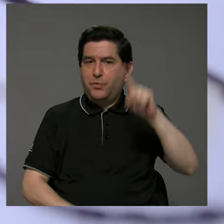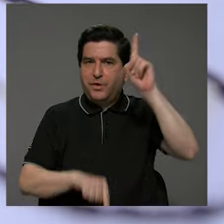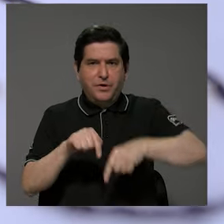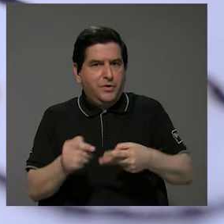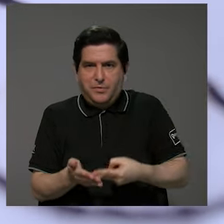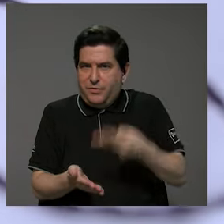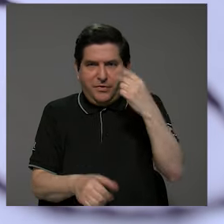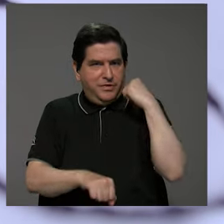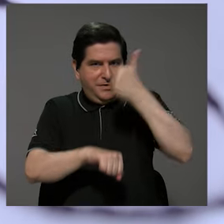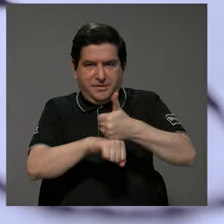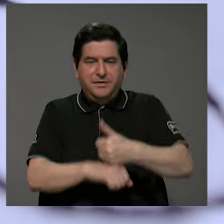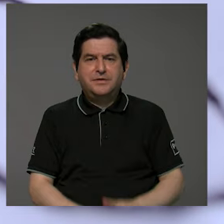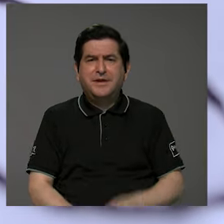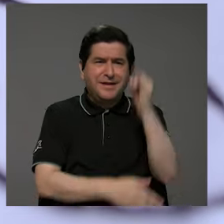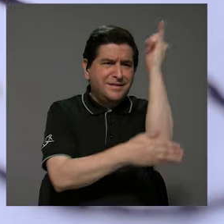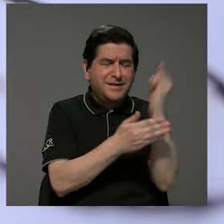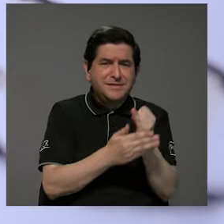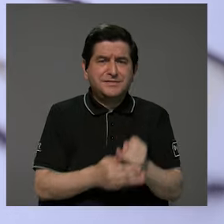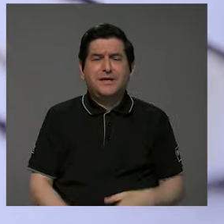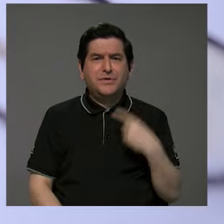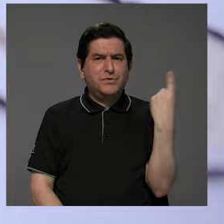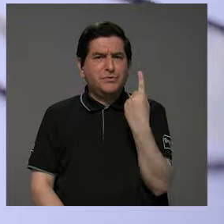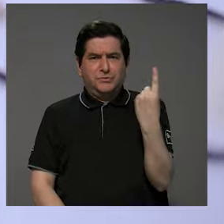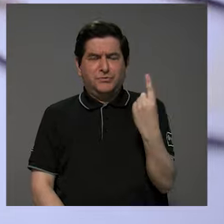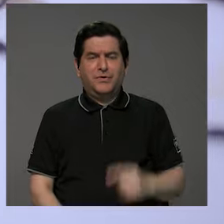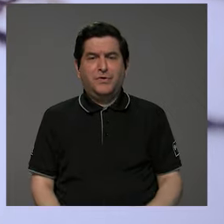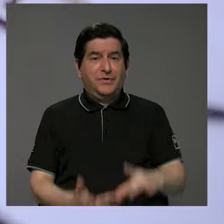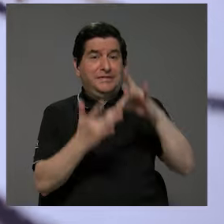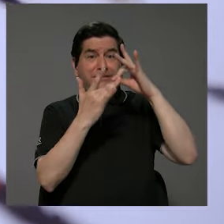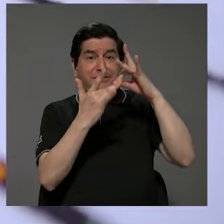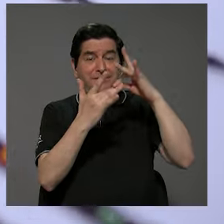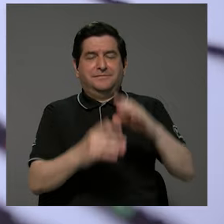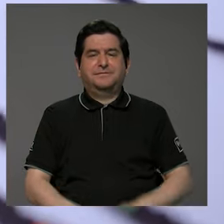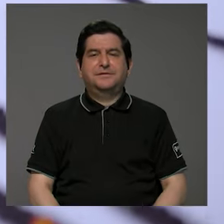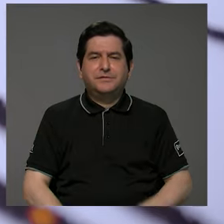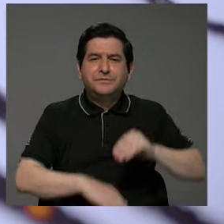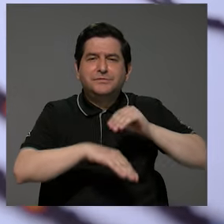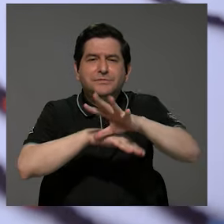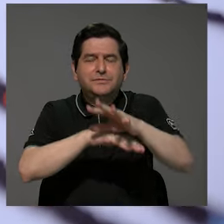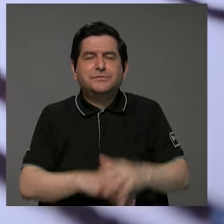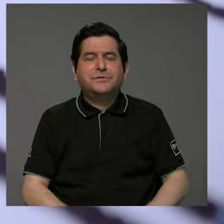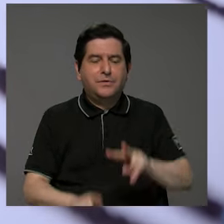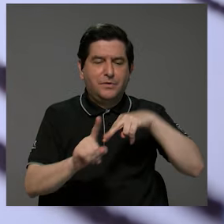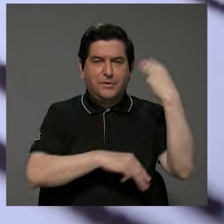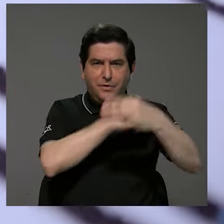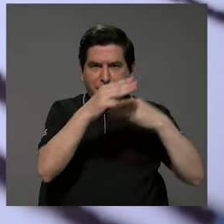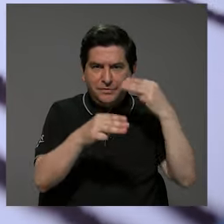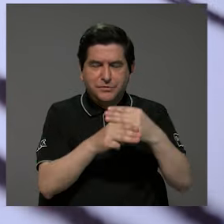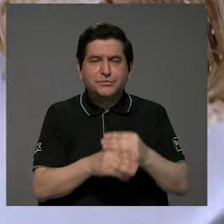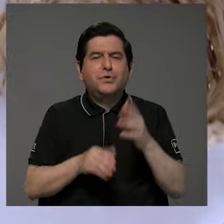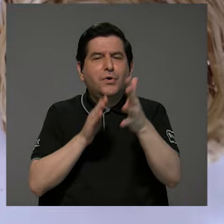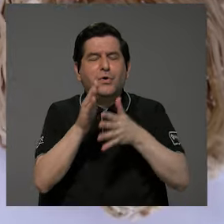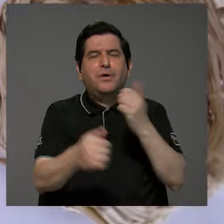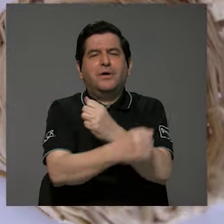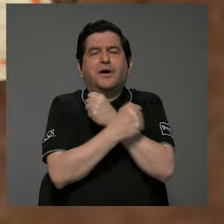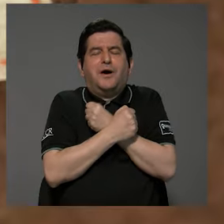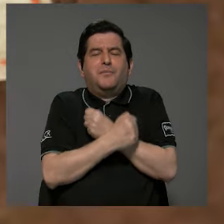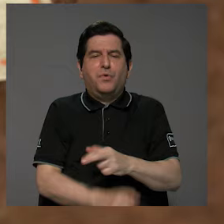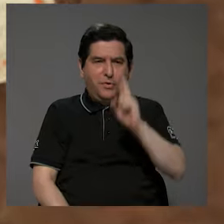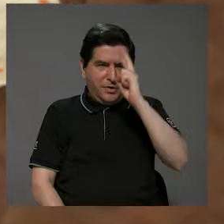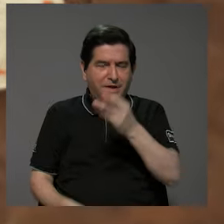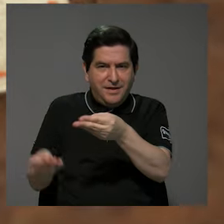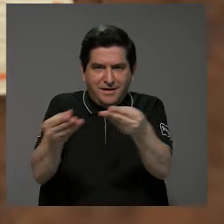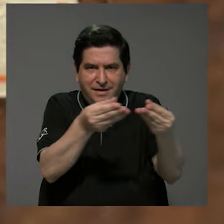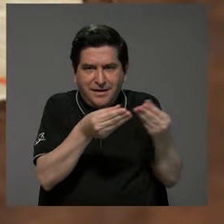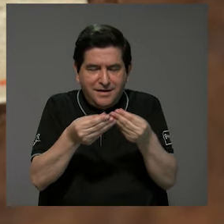ya que se trata de diseños y piezas únicas y exclusivas, inspiradas en una cosmovisión de cuidado, amor y respeto